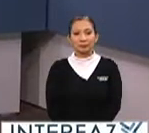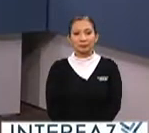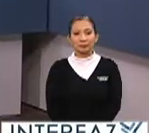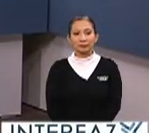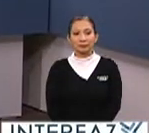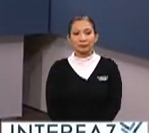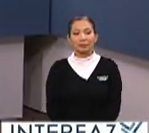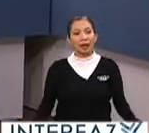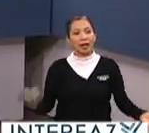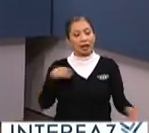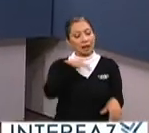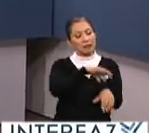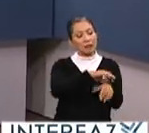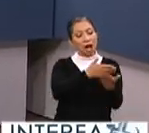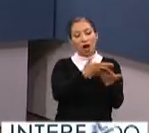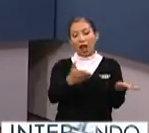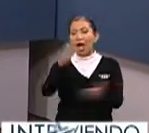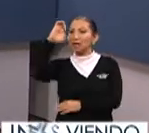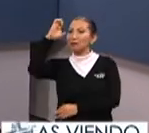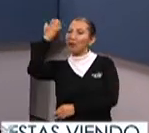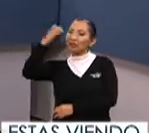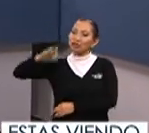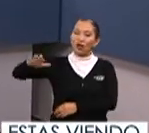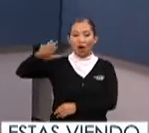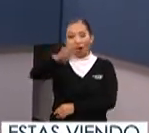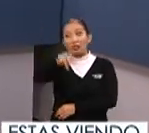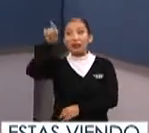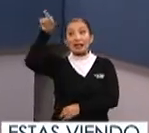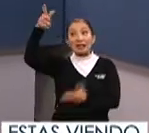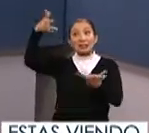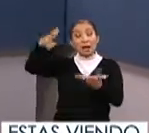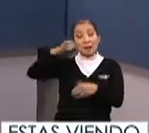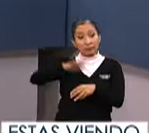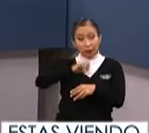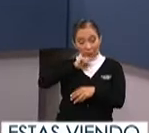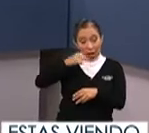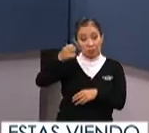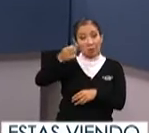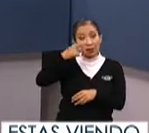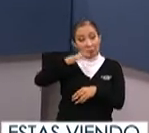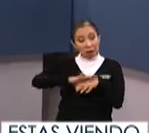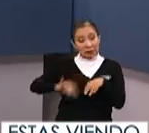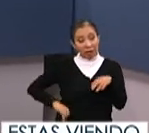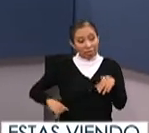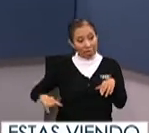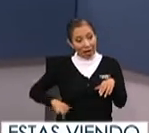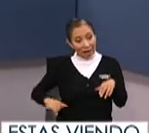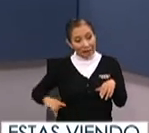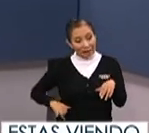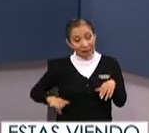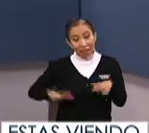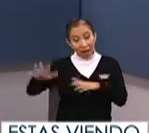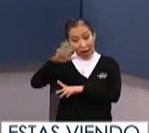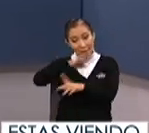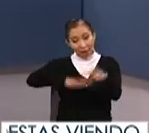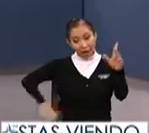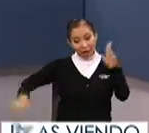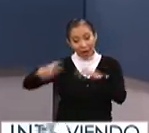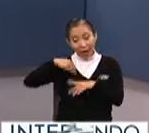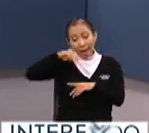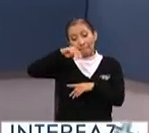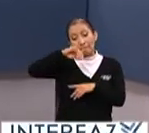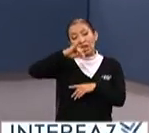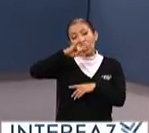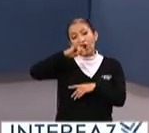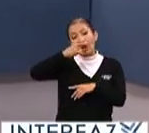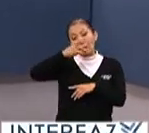y de la medicina al espacio la crisis así es donde se generan una de las medicinas más interesantes en el ambiente de microgravedad